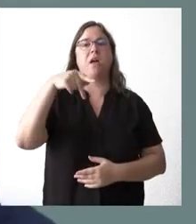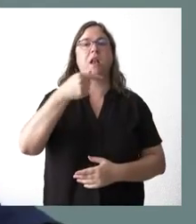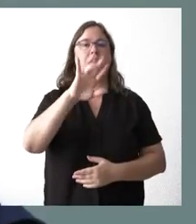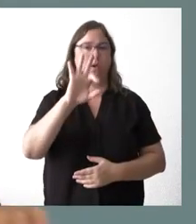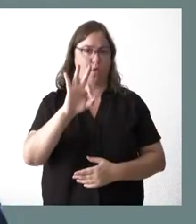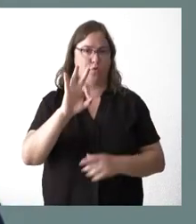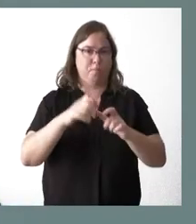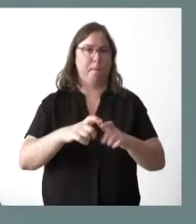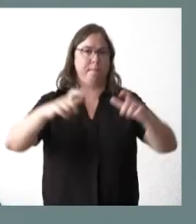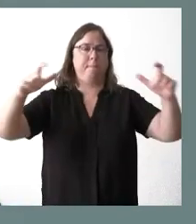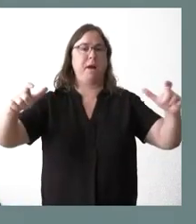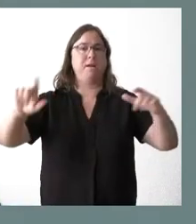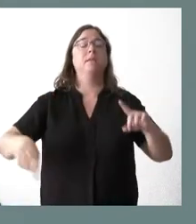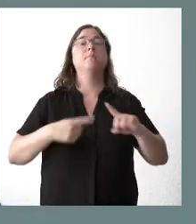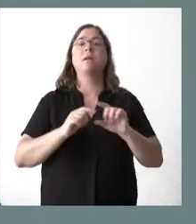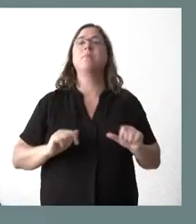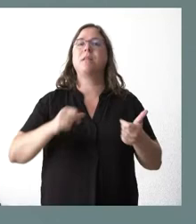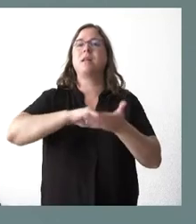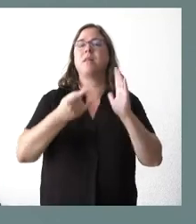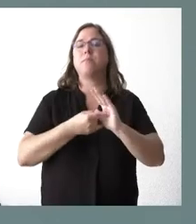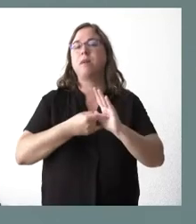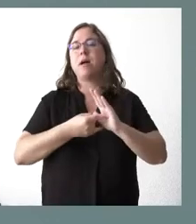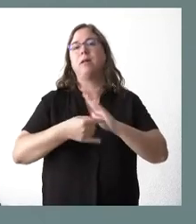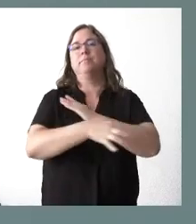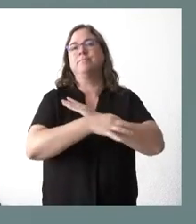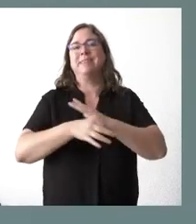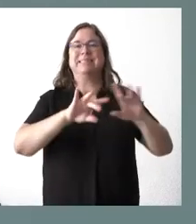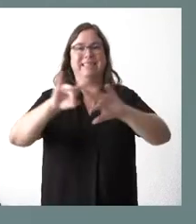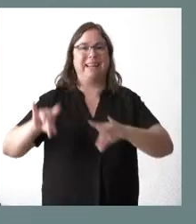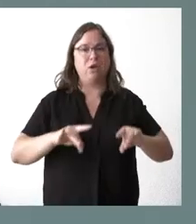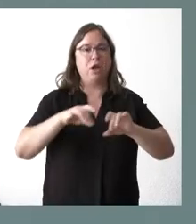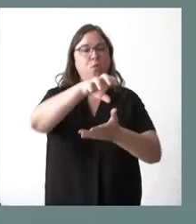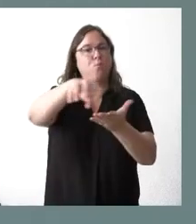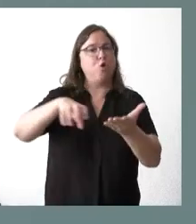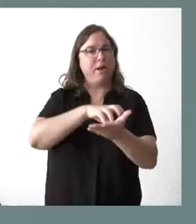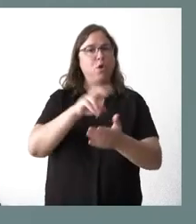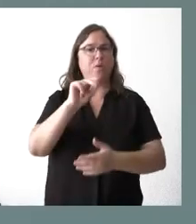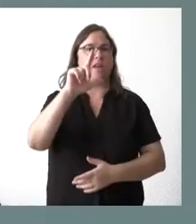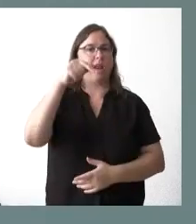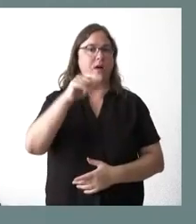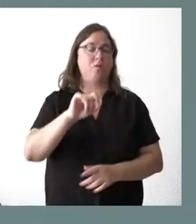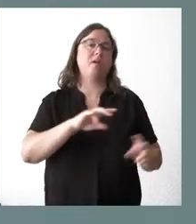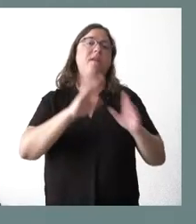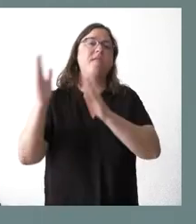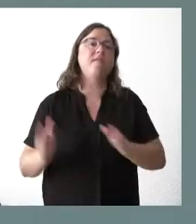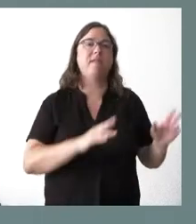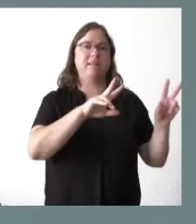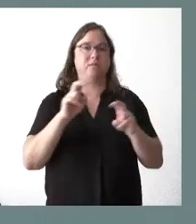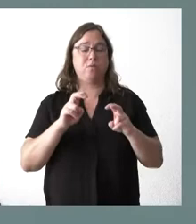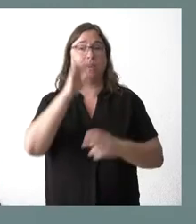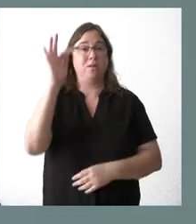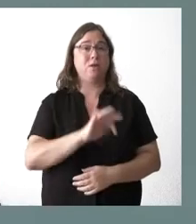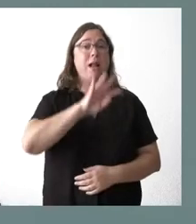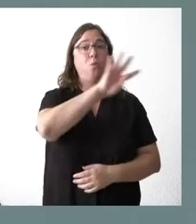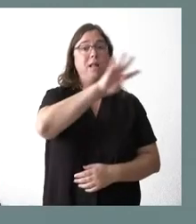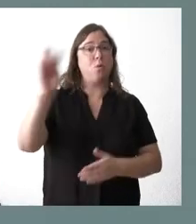inicio de la aprobación del plan regional de ámbito territorial para este polígono industrial de Villadangos en su nueva fase. Hablamos de 44 millones de